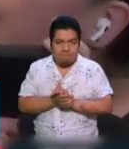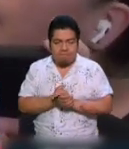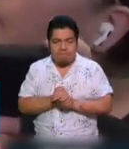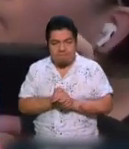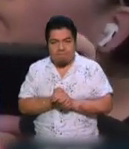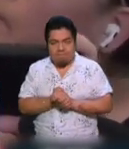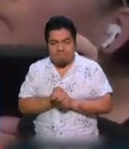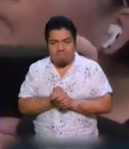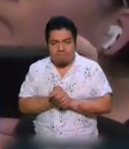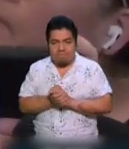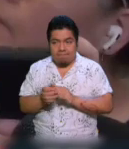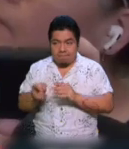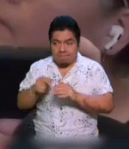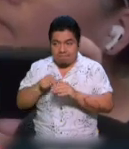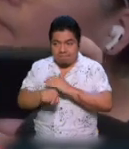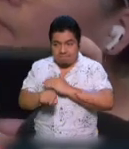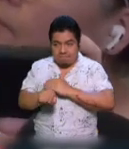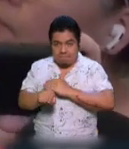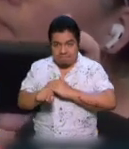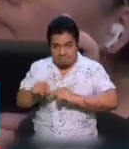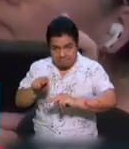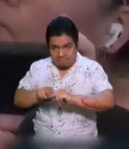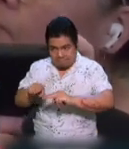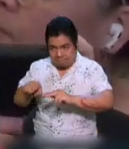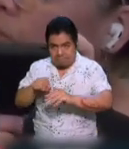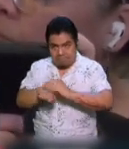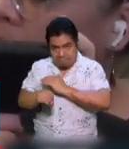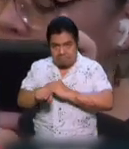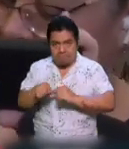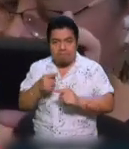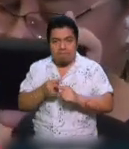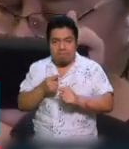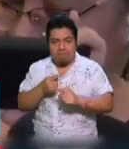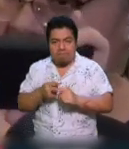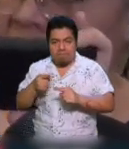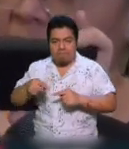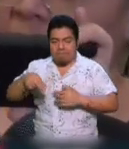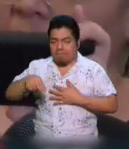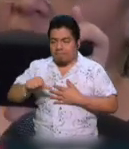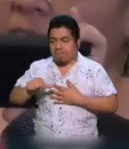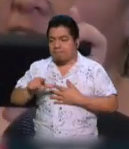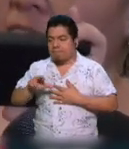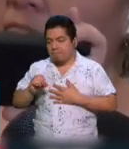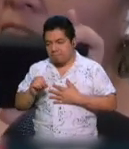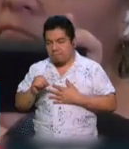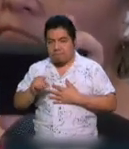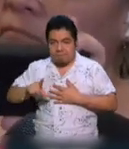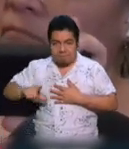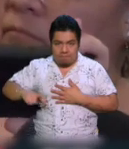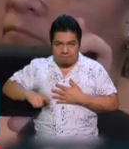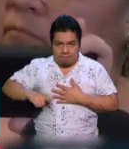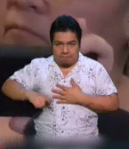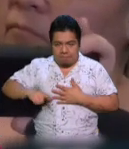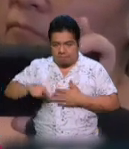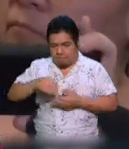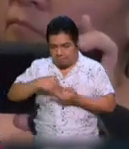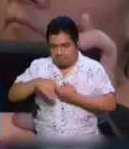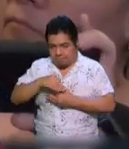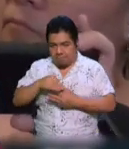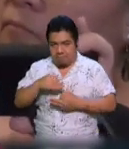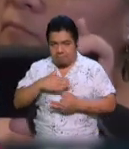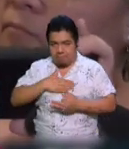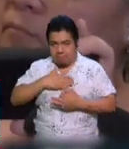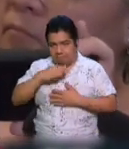de acusado en el banquillo fue el narcoestado mexicano y eso me parece particularmente